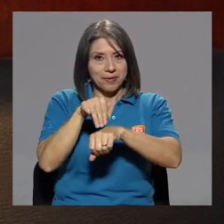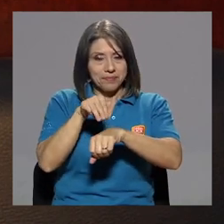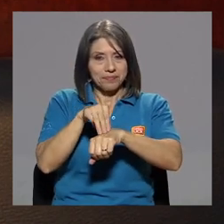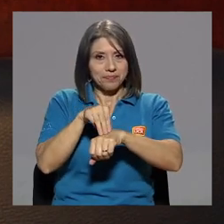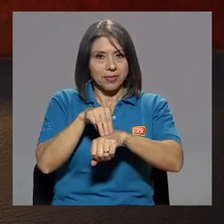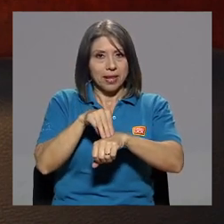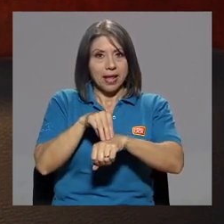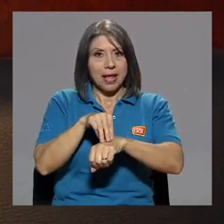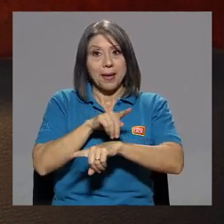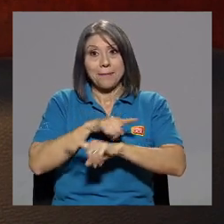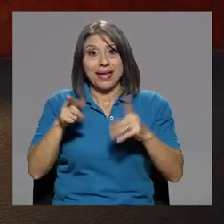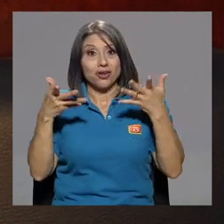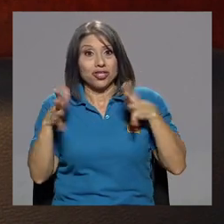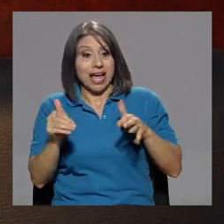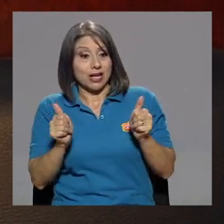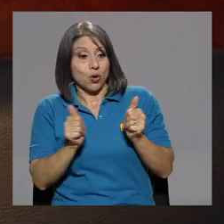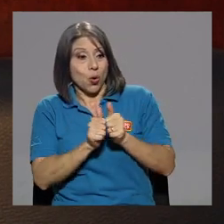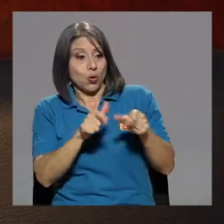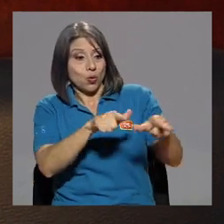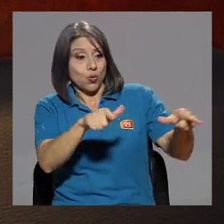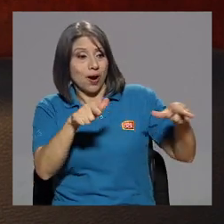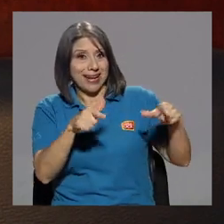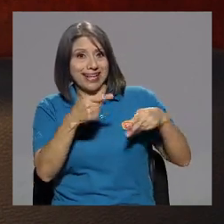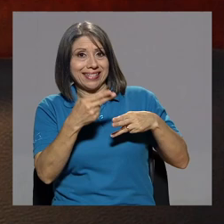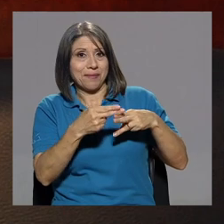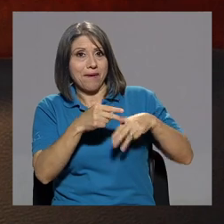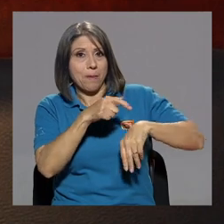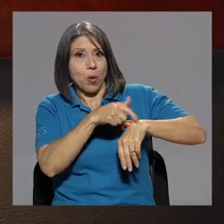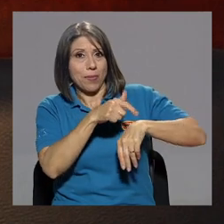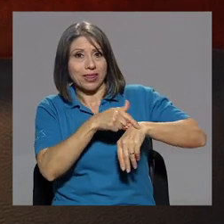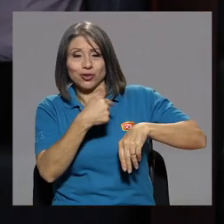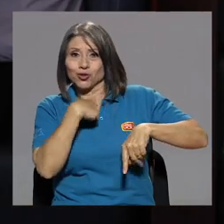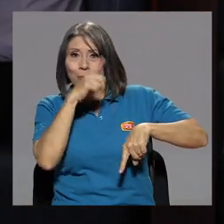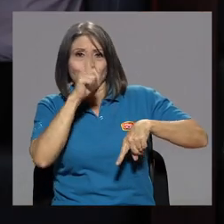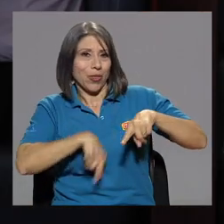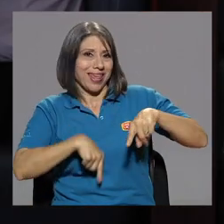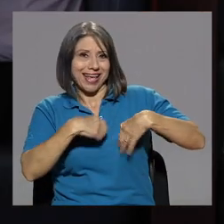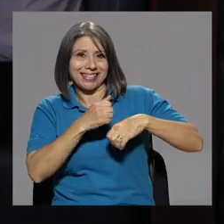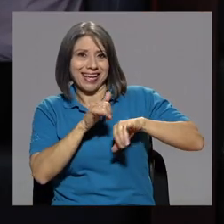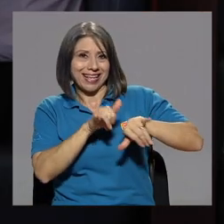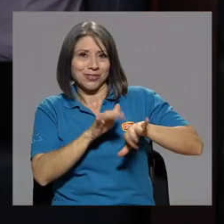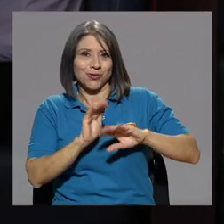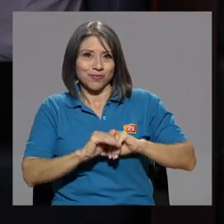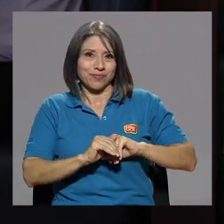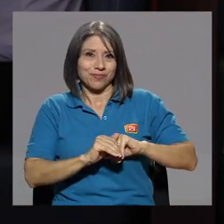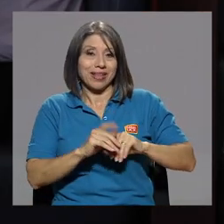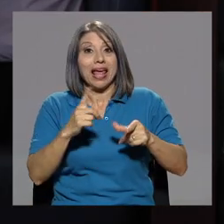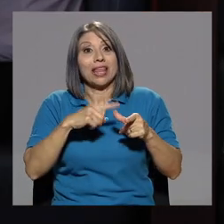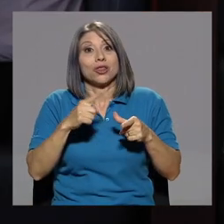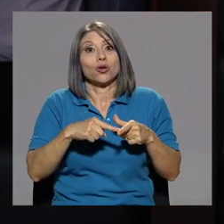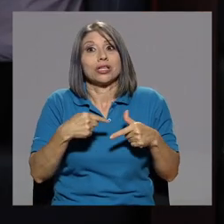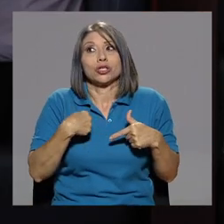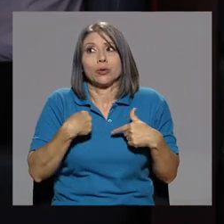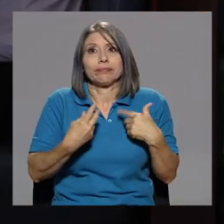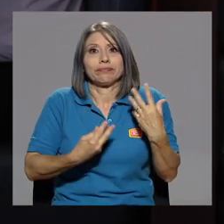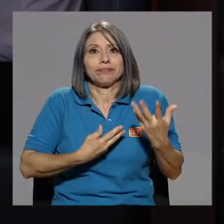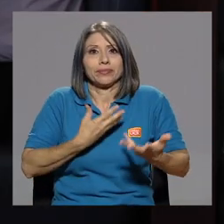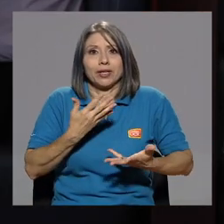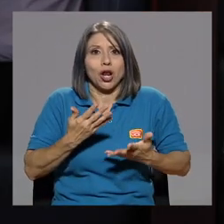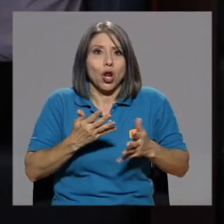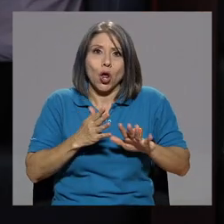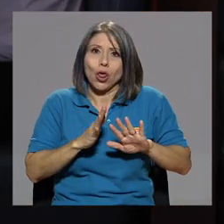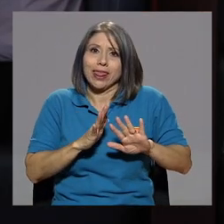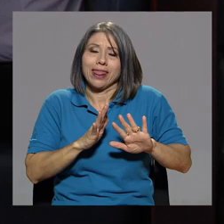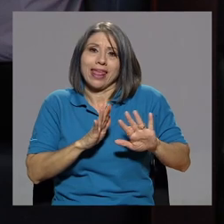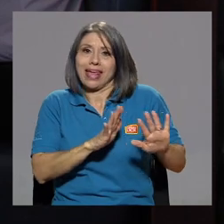yo con momentos no podía hacer eso. Entonces, lo dejé porque el pan nuestro de cada día, ¿verdad? Entonces, cuando